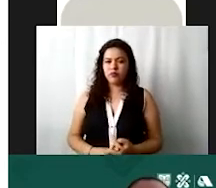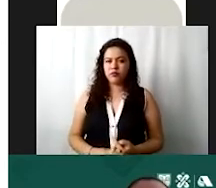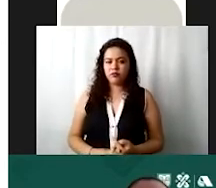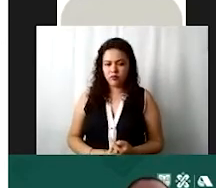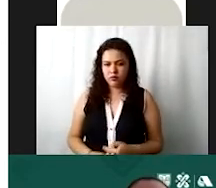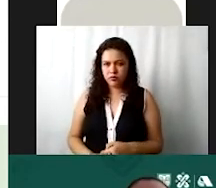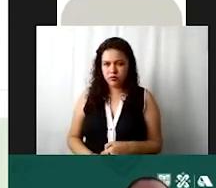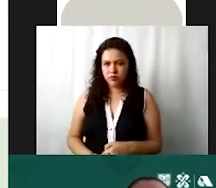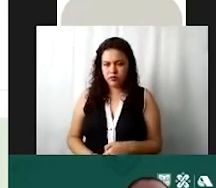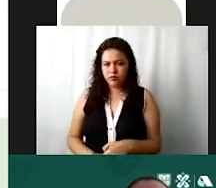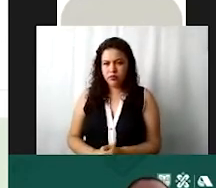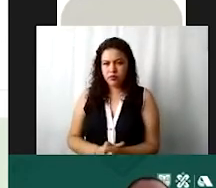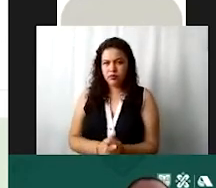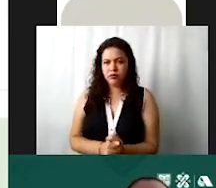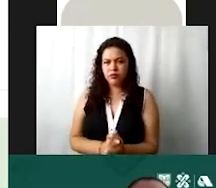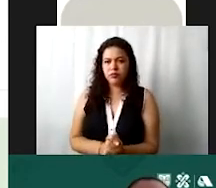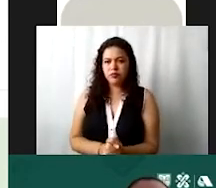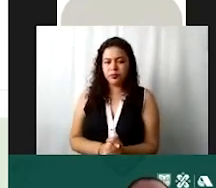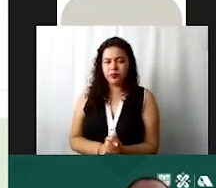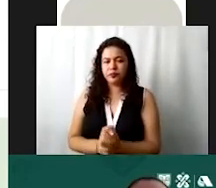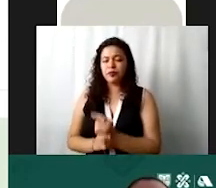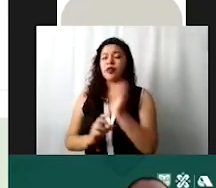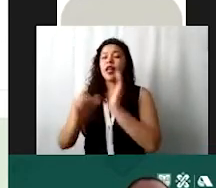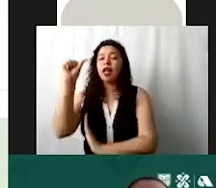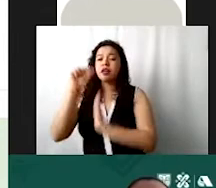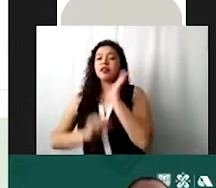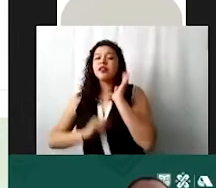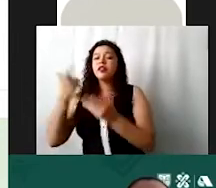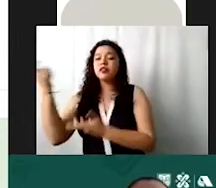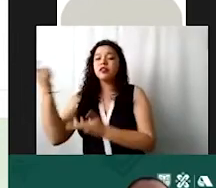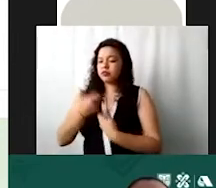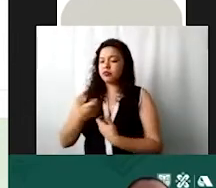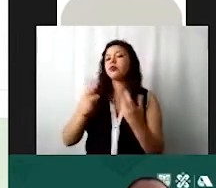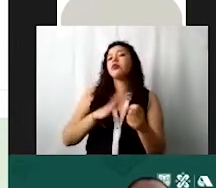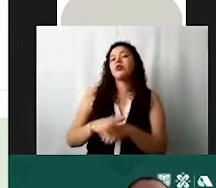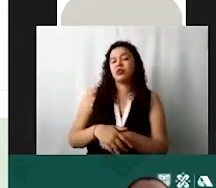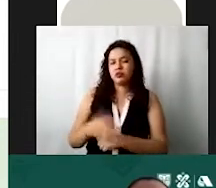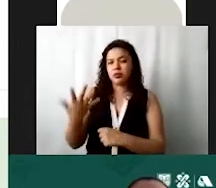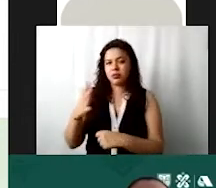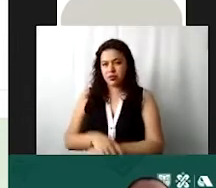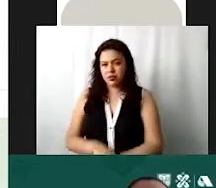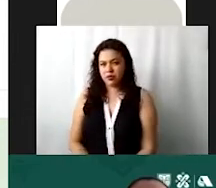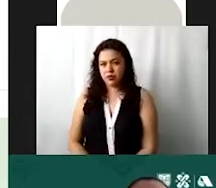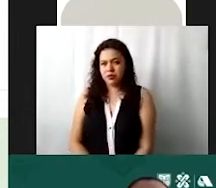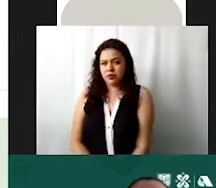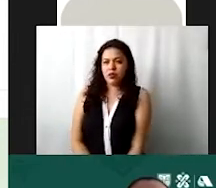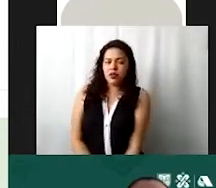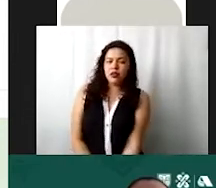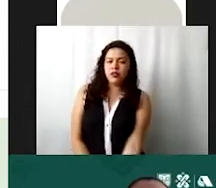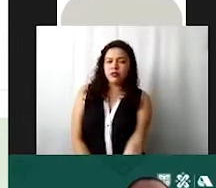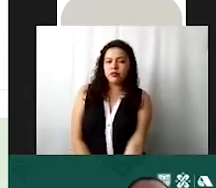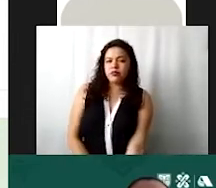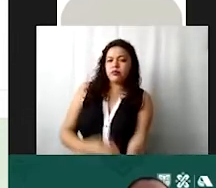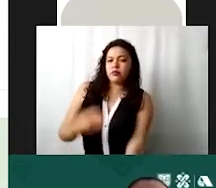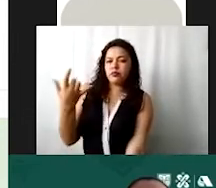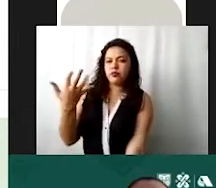entonces te vas al mes en el que recibes ese ingreso estimado vamos a suponer que estimas que te dé 250 mil